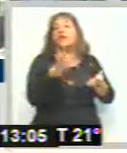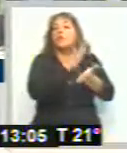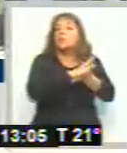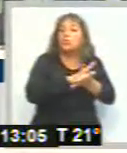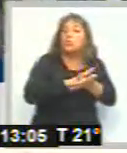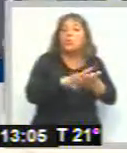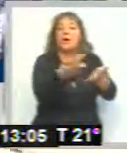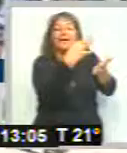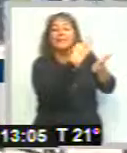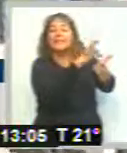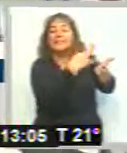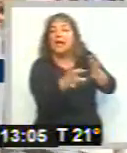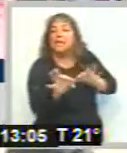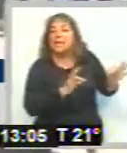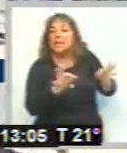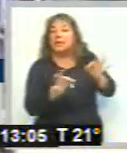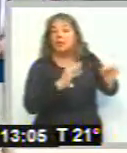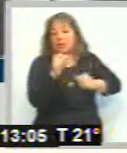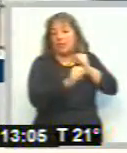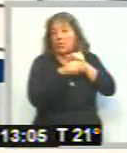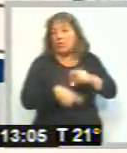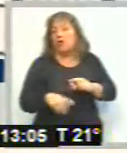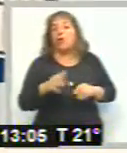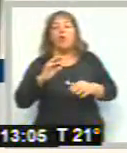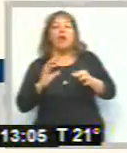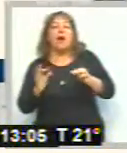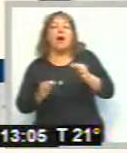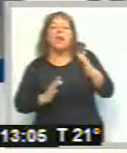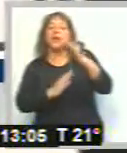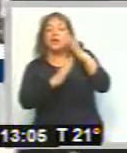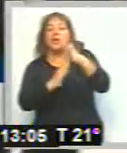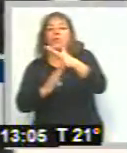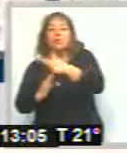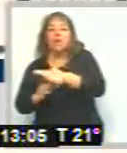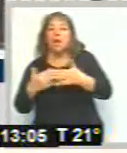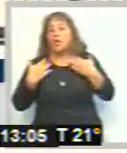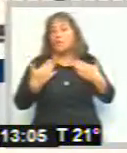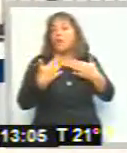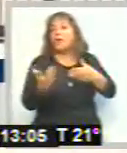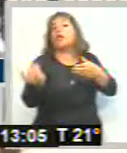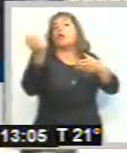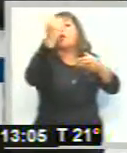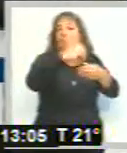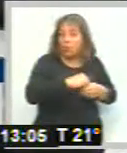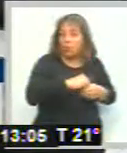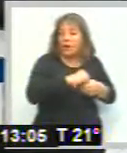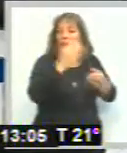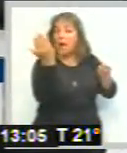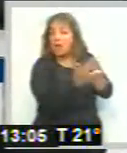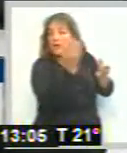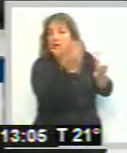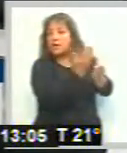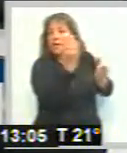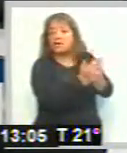que, como lo viene haciendo el tribunal, tiene un criterio amplio con la finalidad de permitir su incorporación. Entonces, todo esto